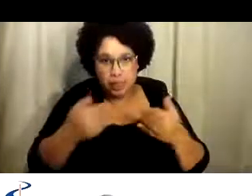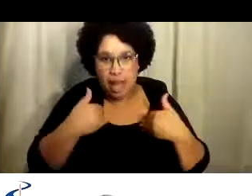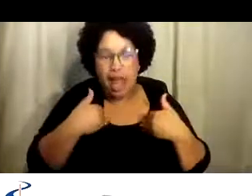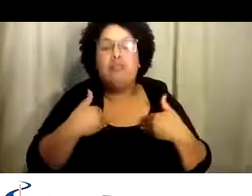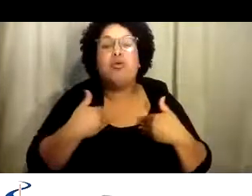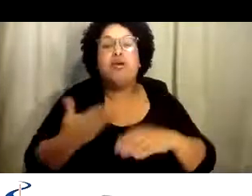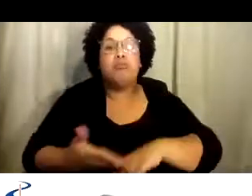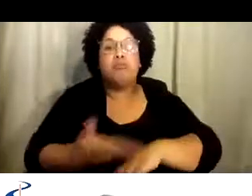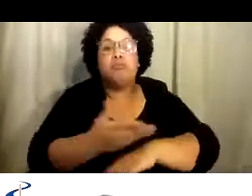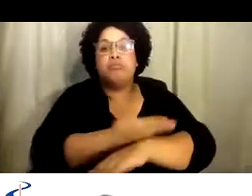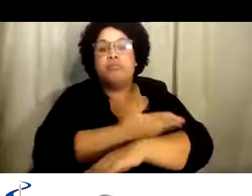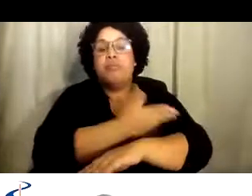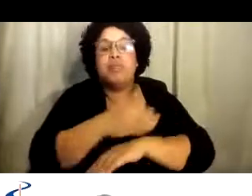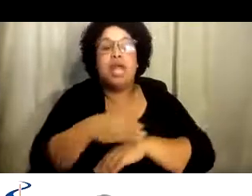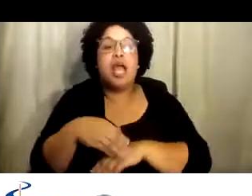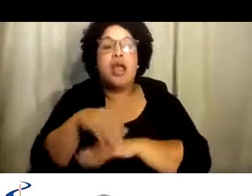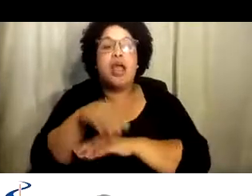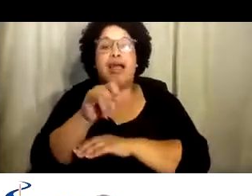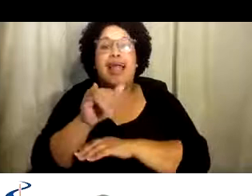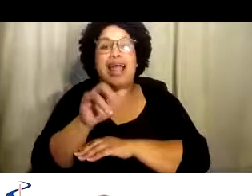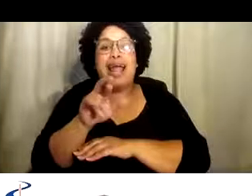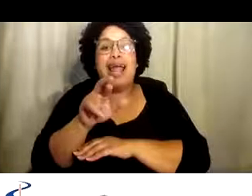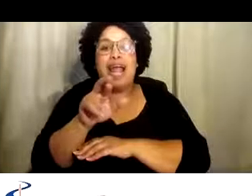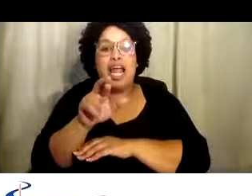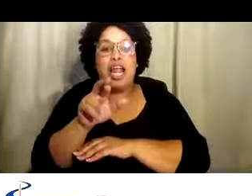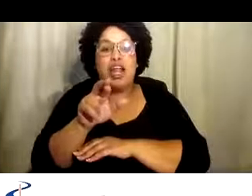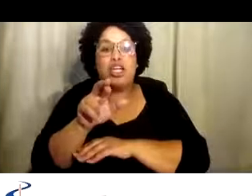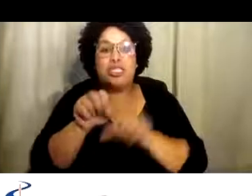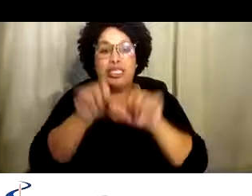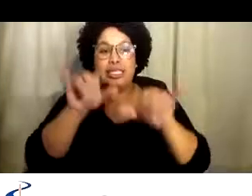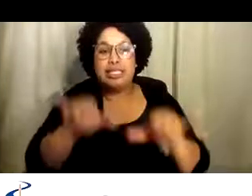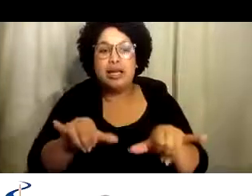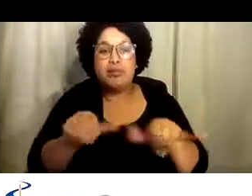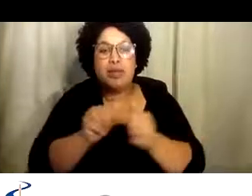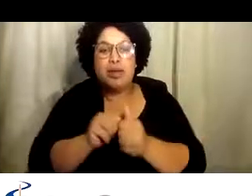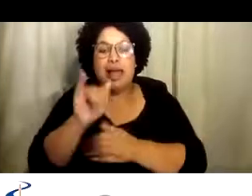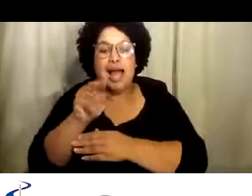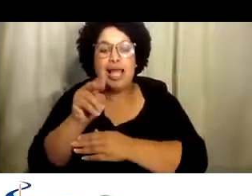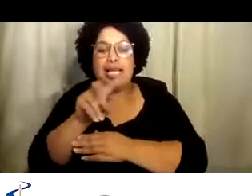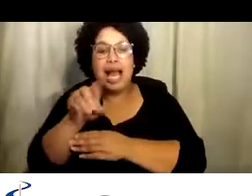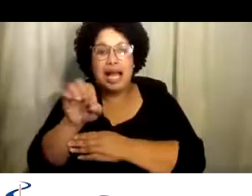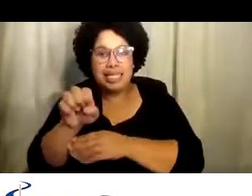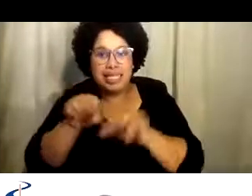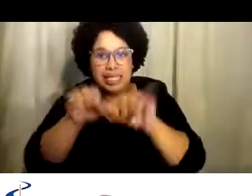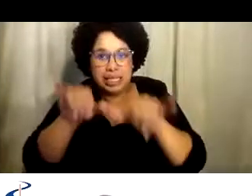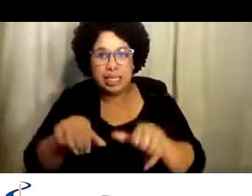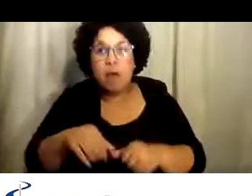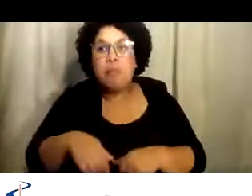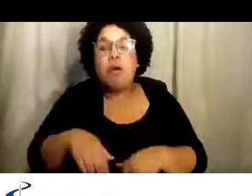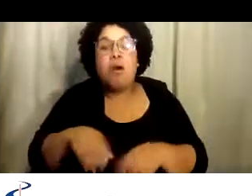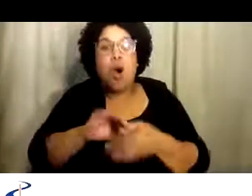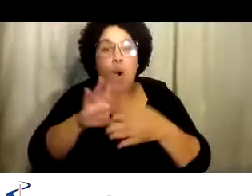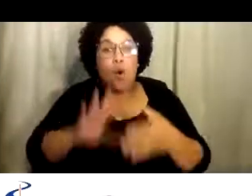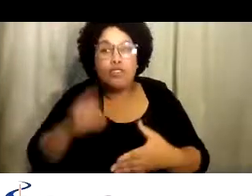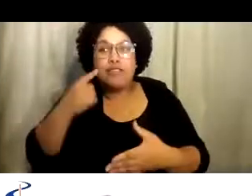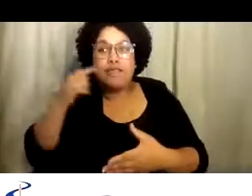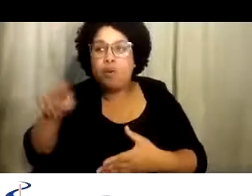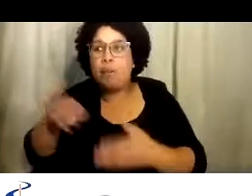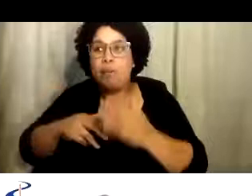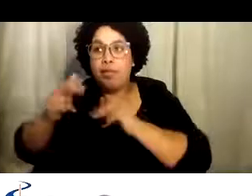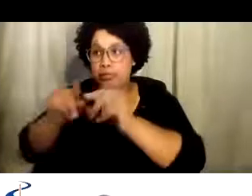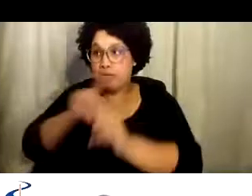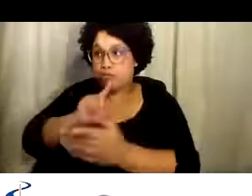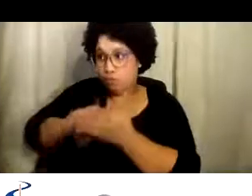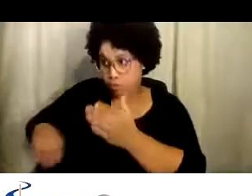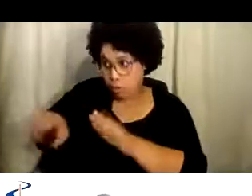sistemas de filtraje de aire. Mejorando nuestros sitios o nuestras instalaciones de HVAC para poder usar